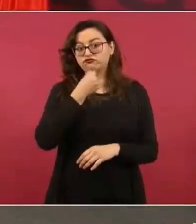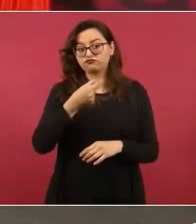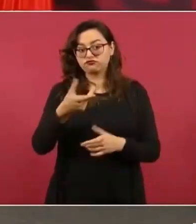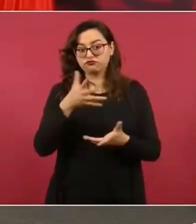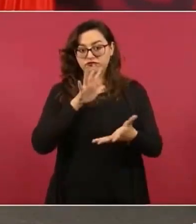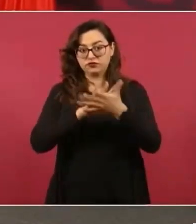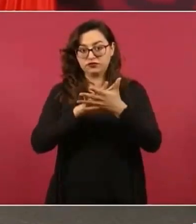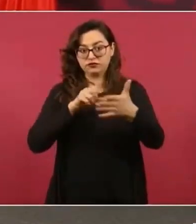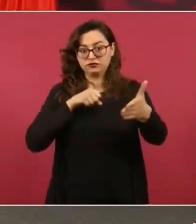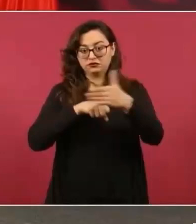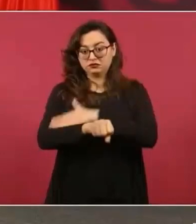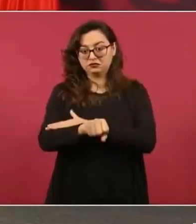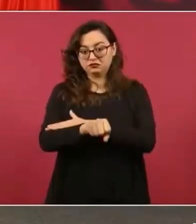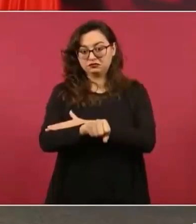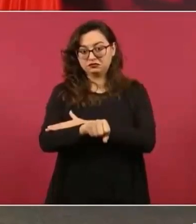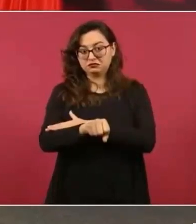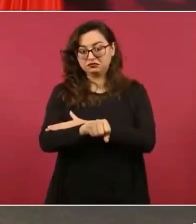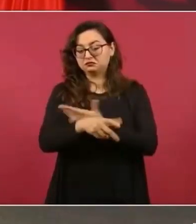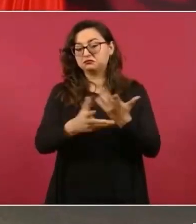a la libertad.